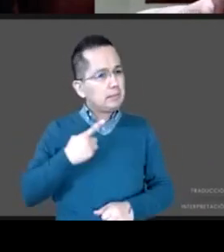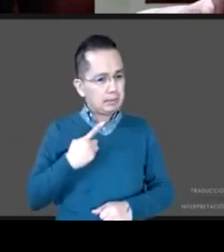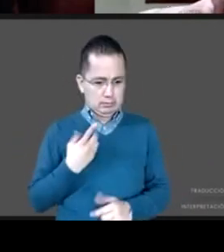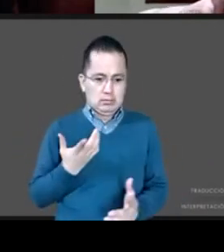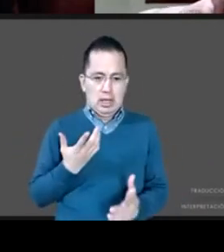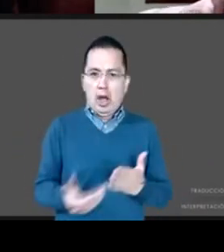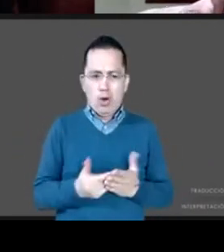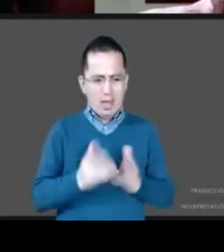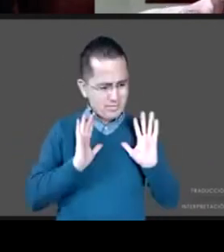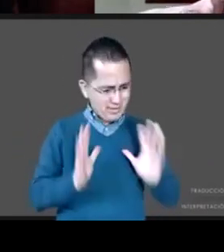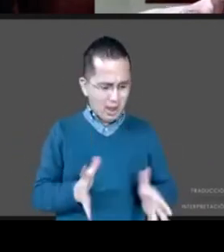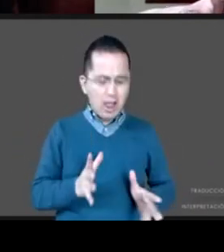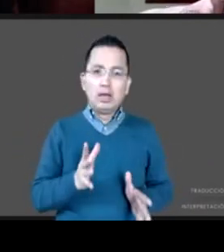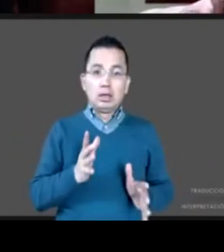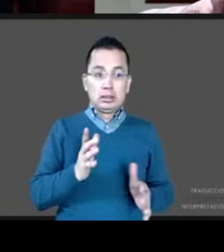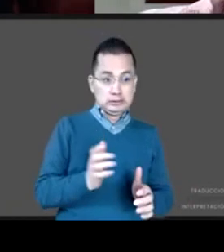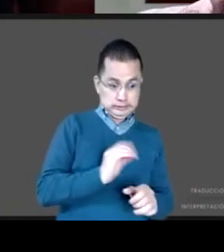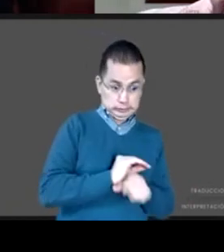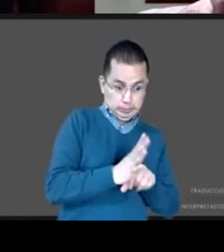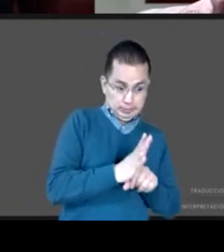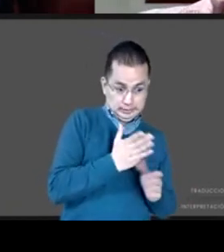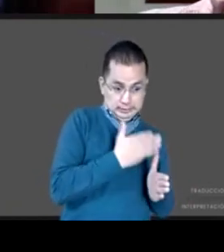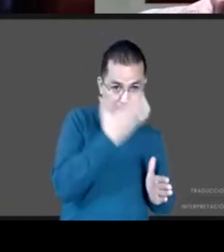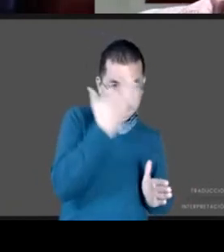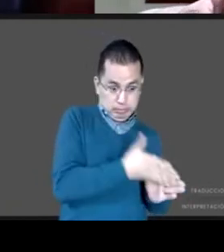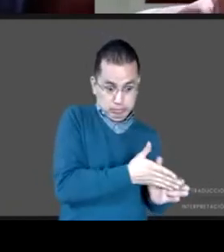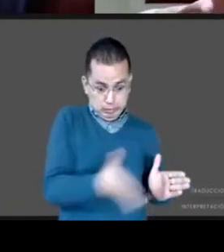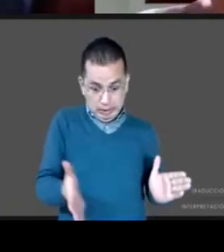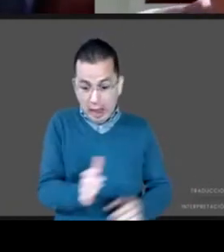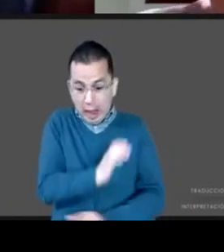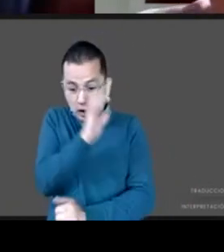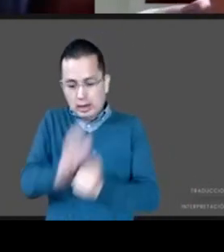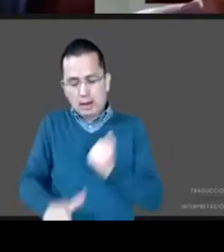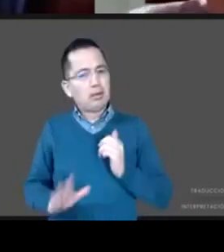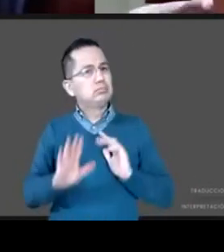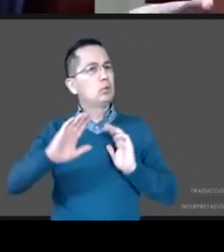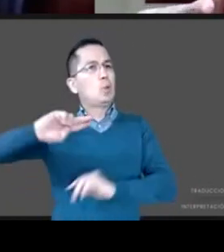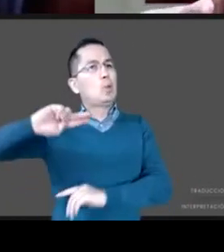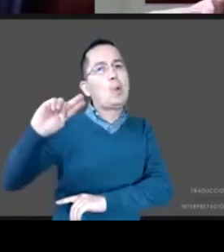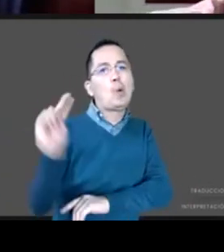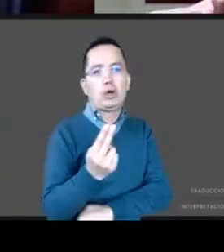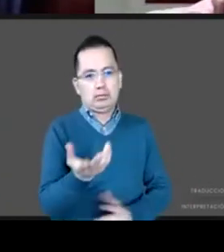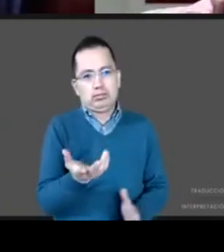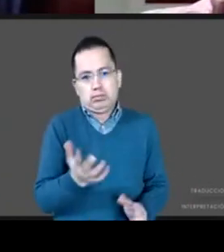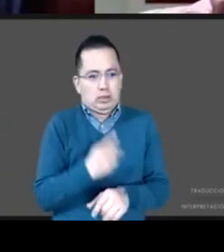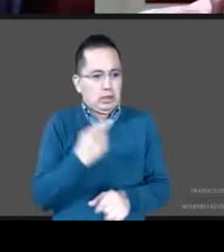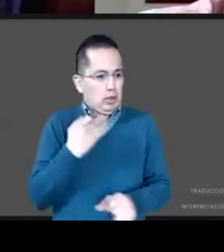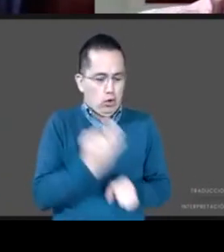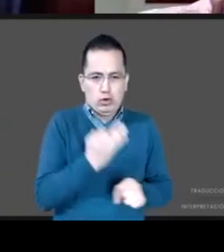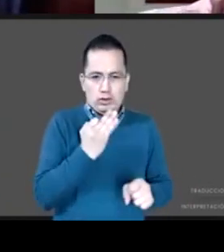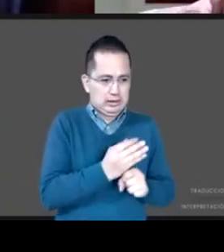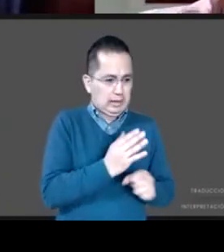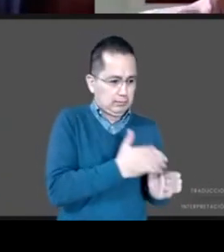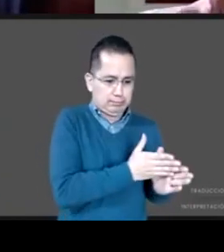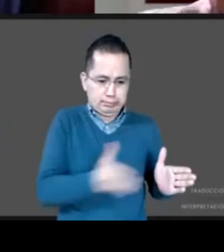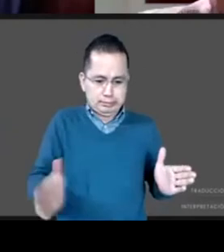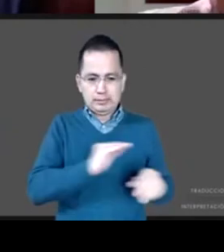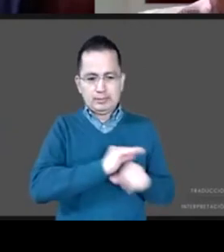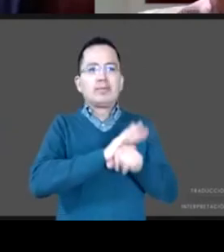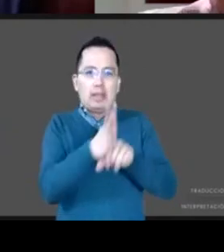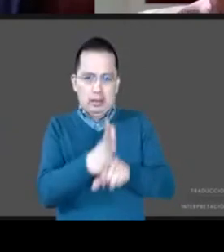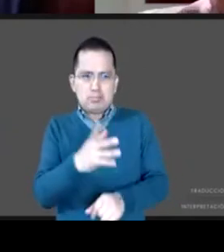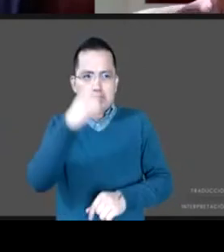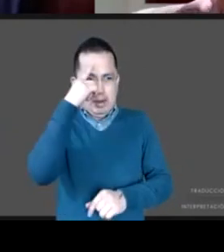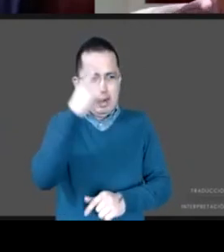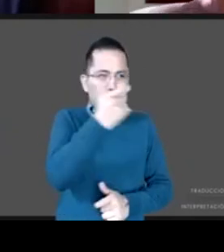contingencia que estamos viviendo, una contingencia sanitaria que está golpeando enormemente en el ámbito económico de